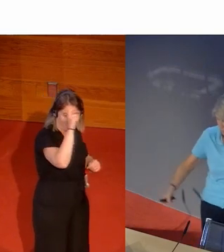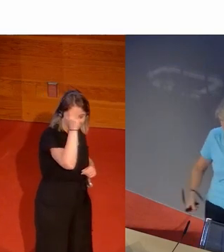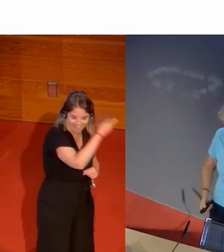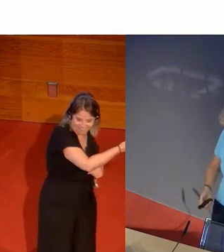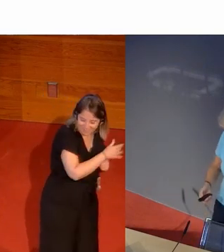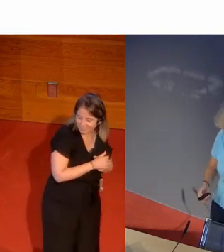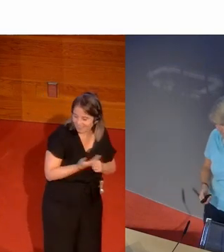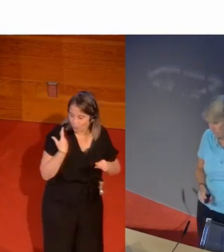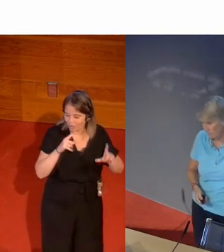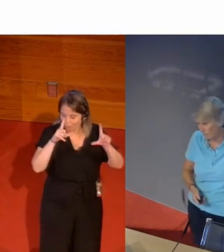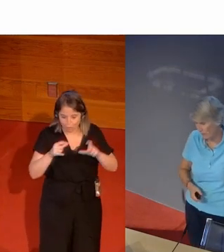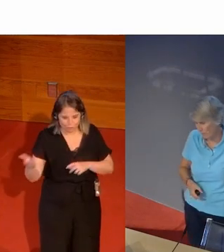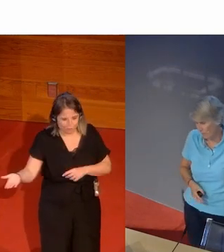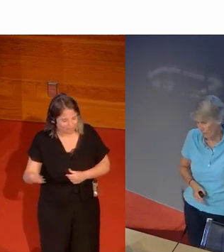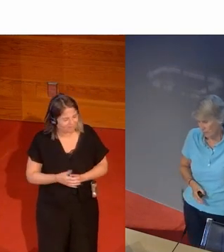además con imagen y tal